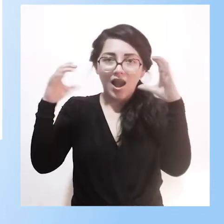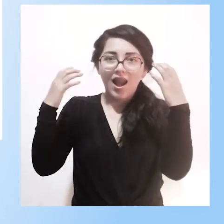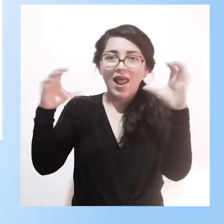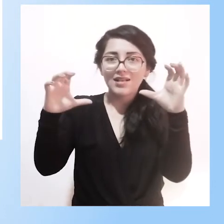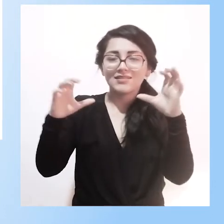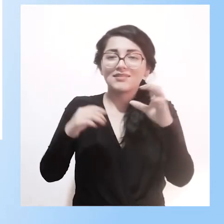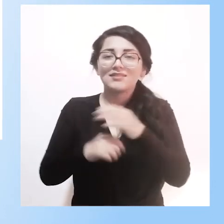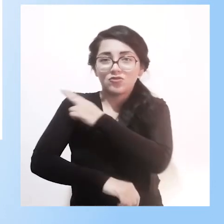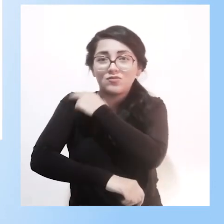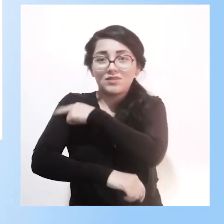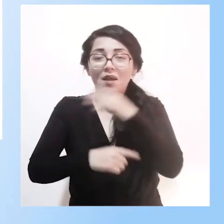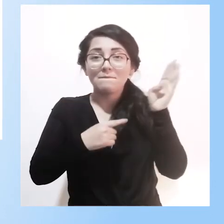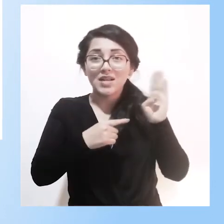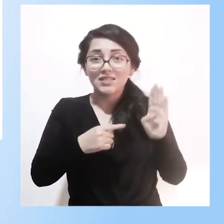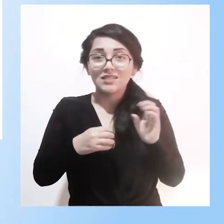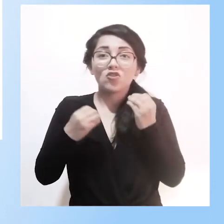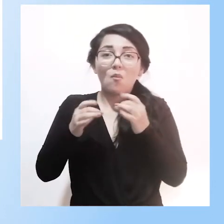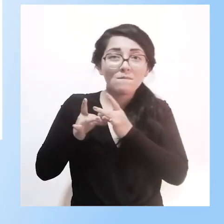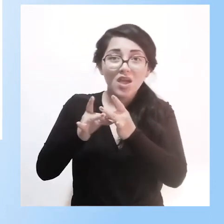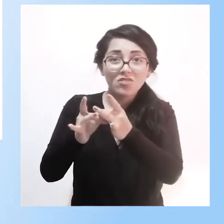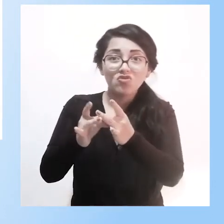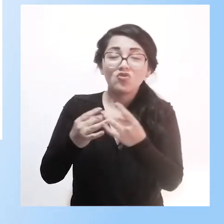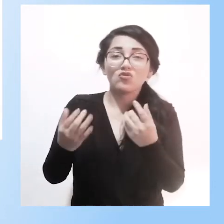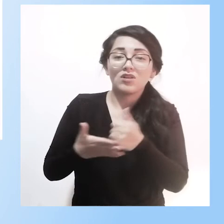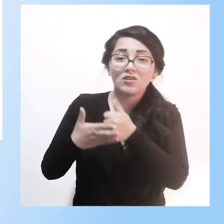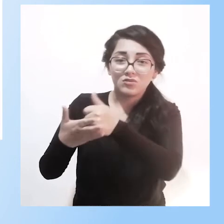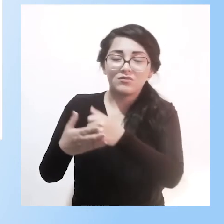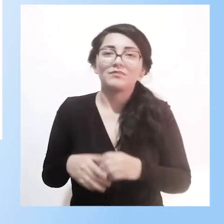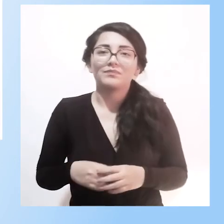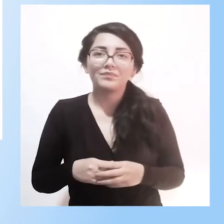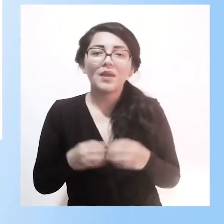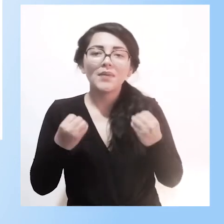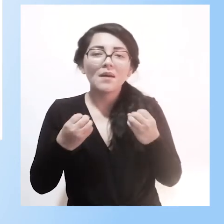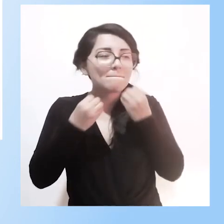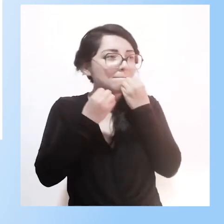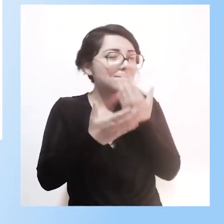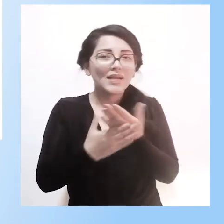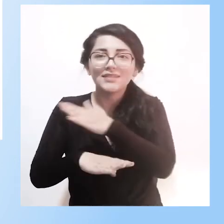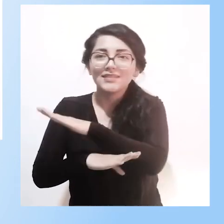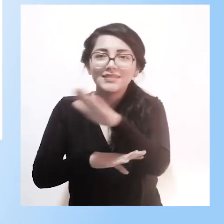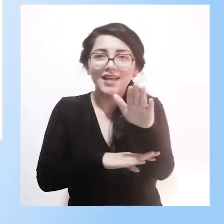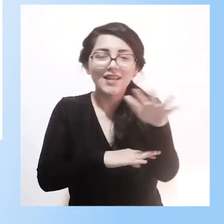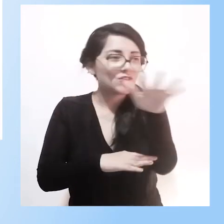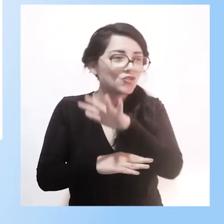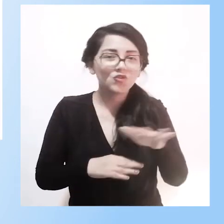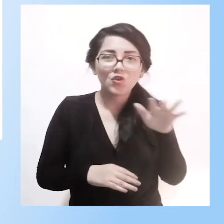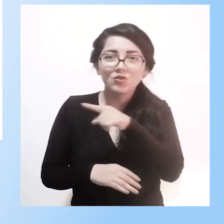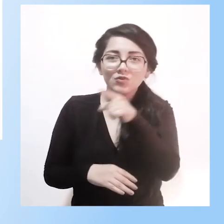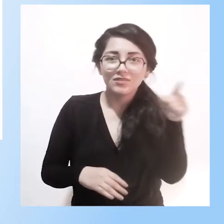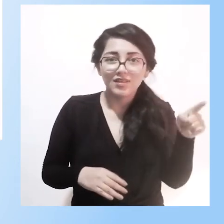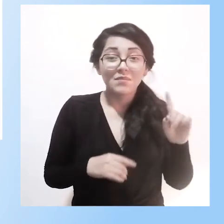en Brasil, metodología de intervención educativa. Buenas tardes a todos y a todas. Gracias. Gracias. Gracias.